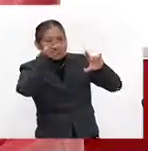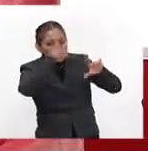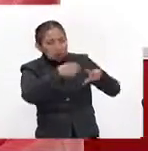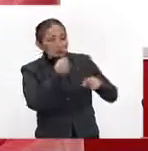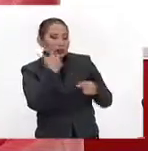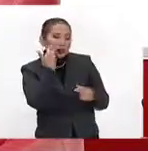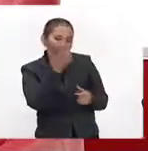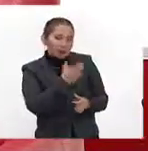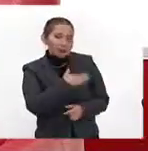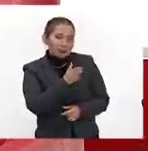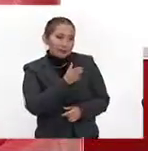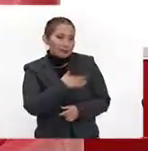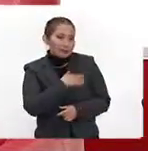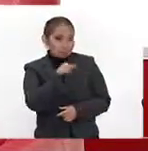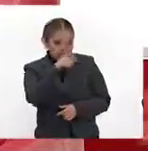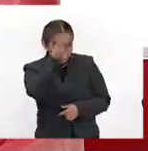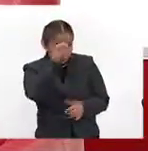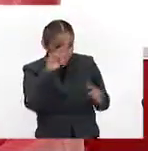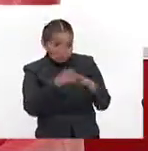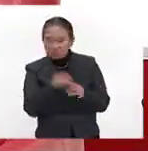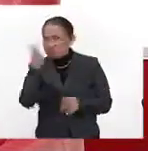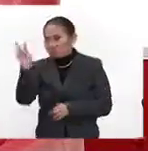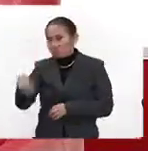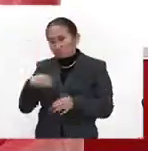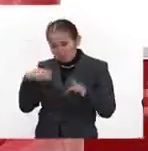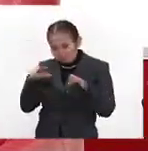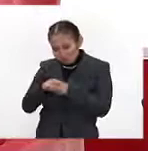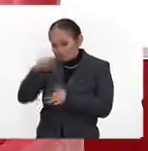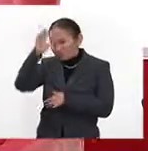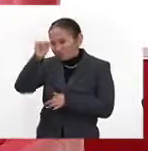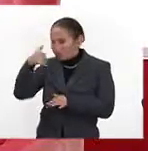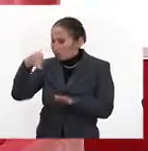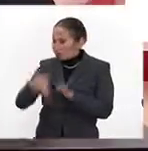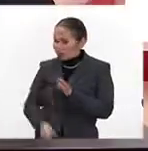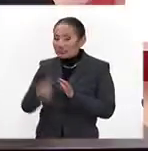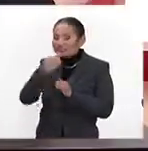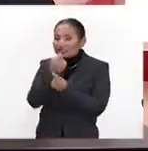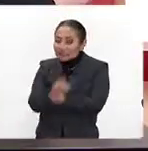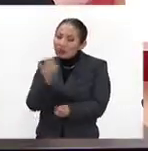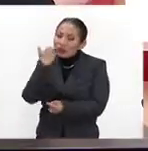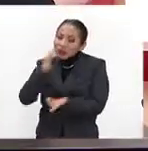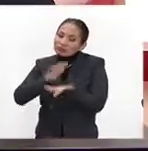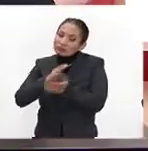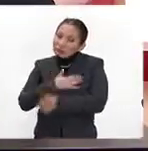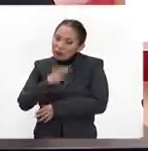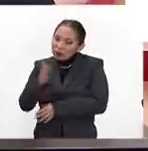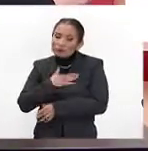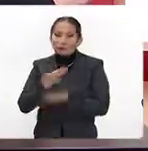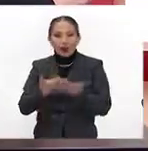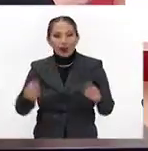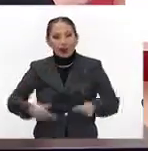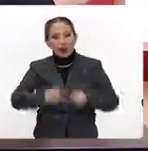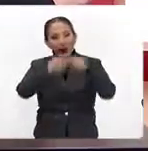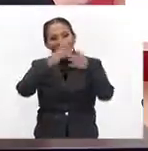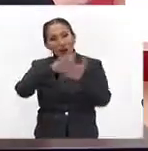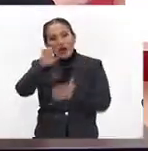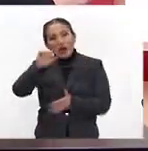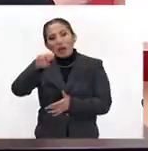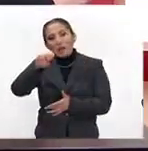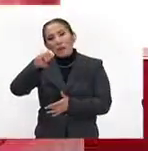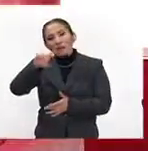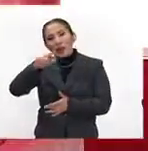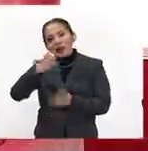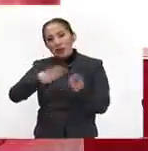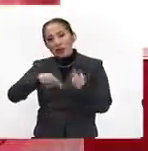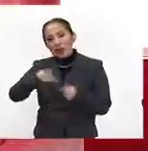los niños quieren ser buenos. ¿Tú coincides? Coincido, yo creo profundamente que los niños quieren ser buenos. Bueno, pues vamos a un corte. Gracias, Ana Marcela,